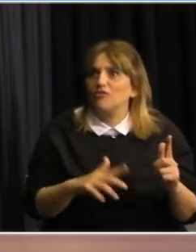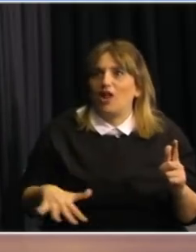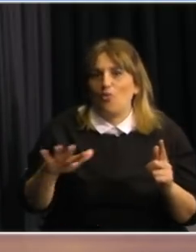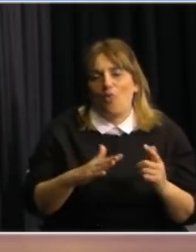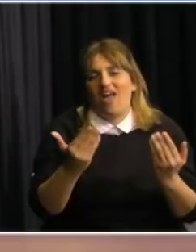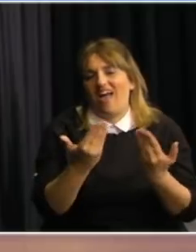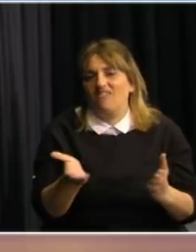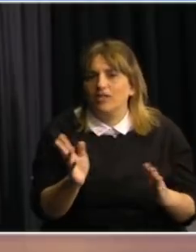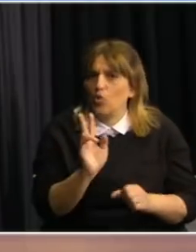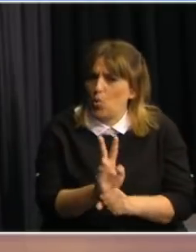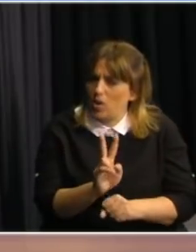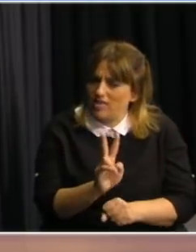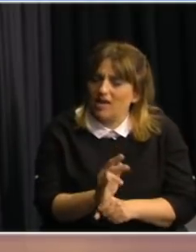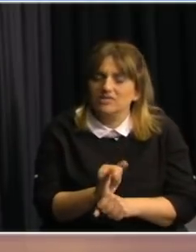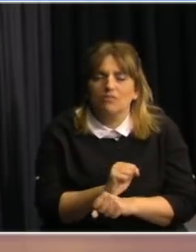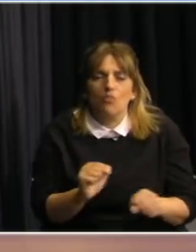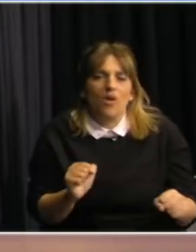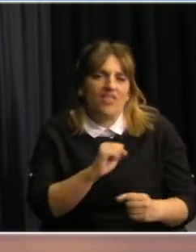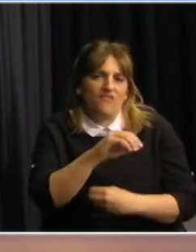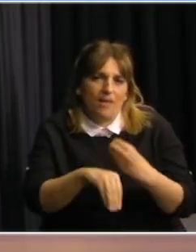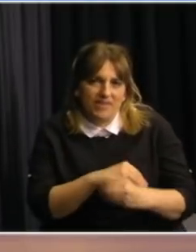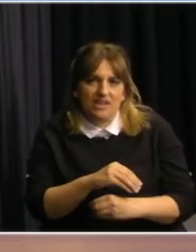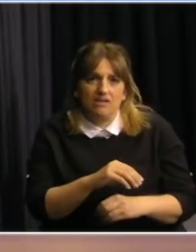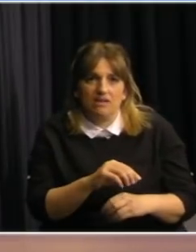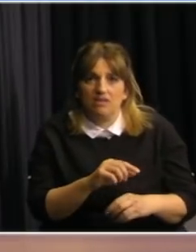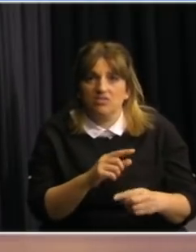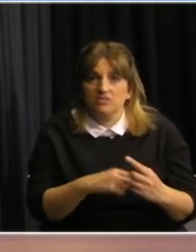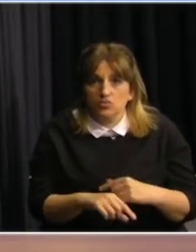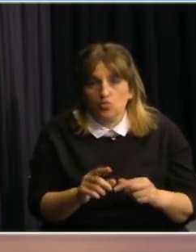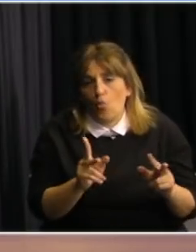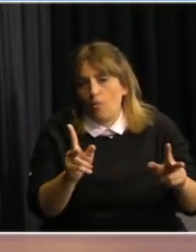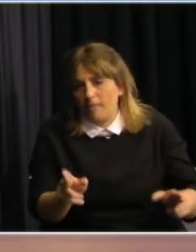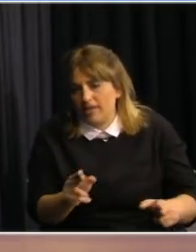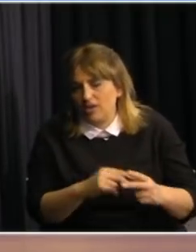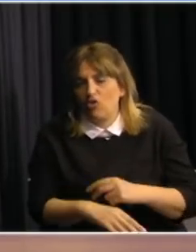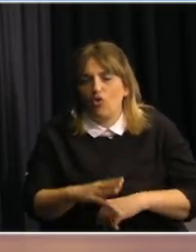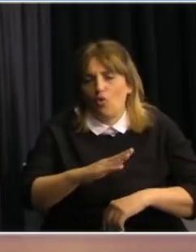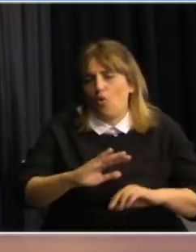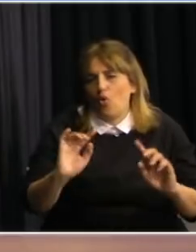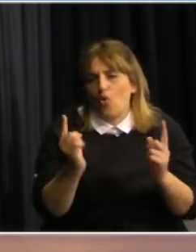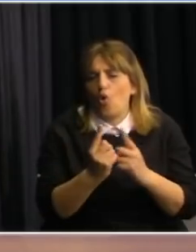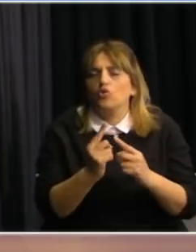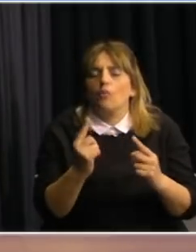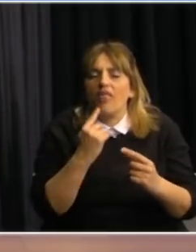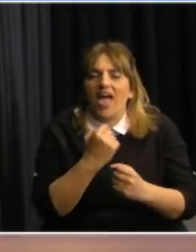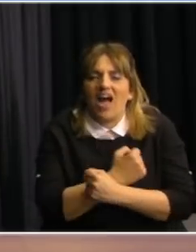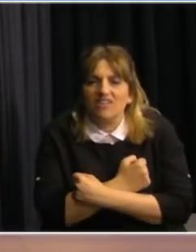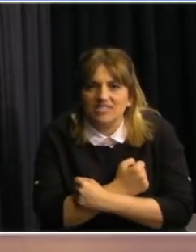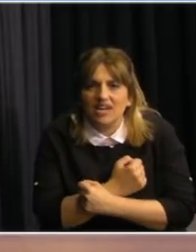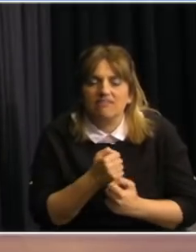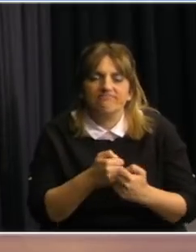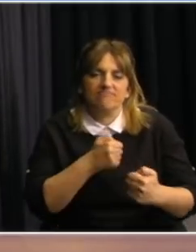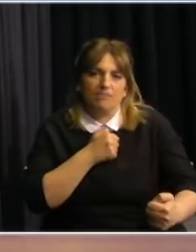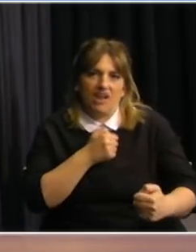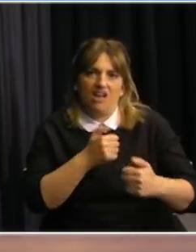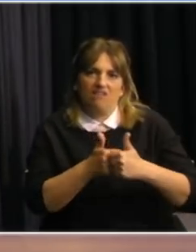mucho cuidado sí puede ver a su familia si es asintomática por periodos breves de tiempo puede abrazar separarse y luego compartir